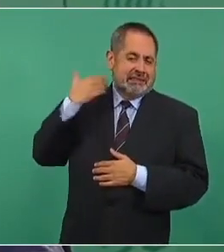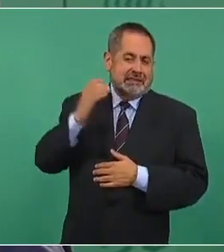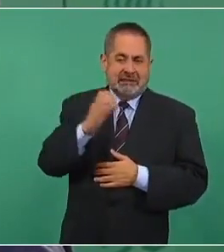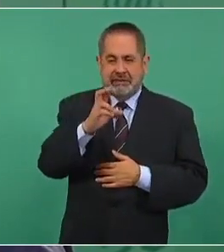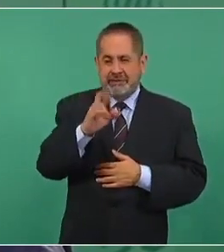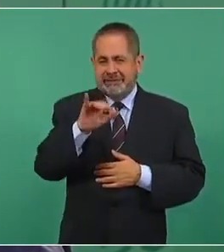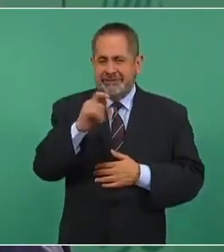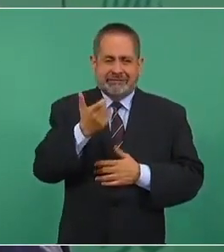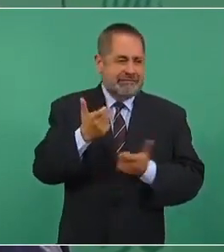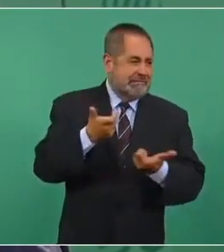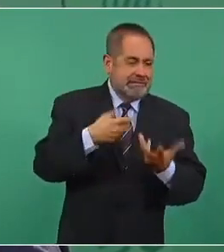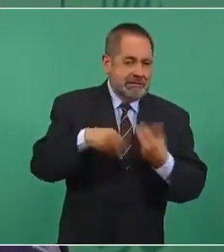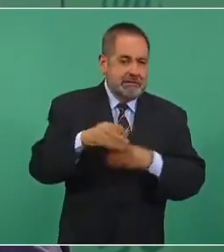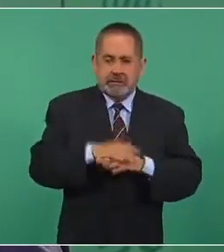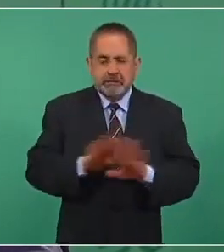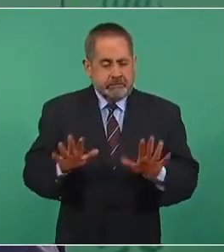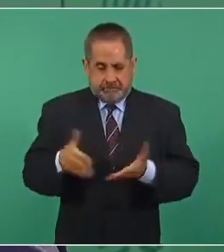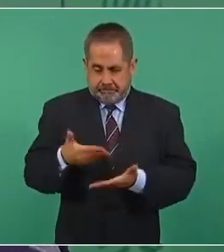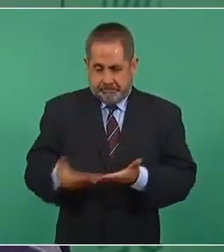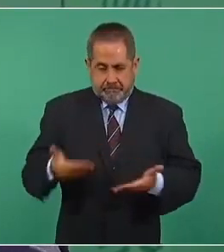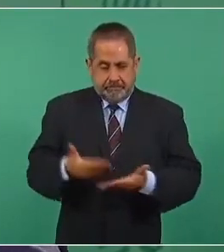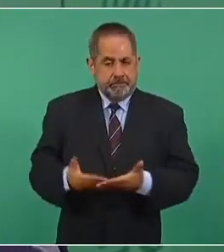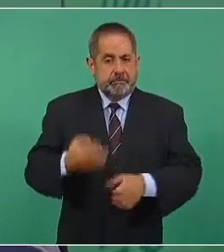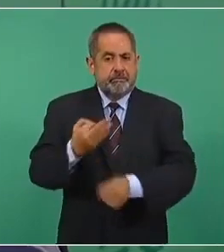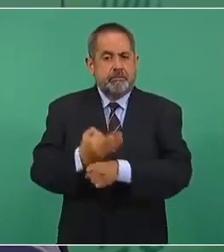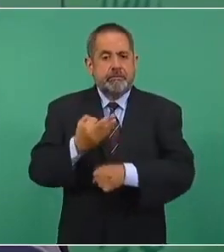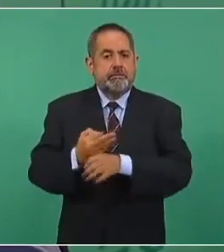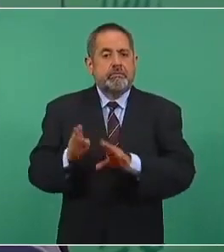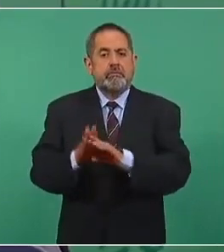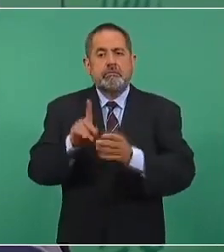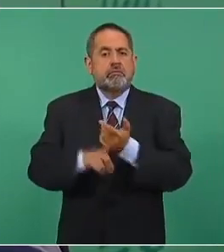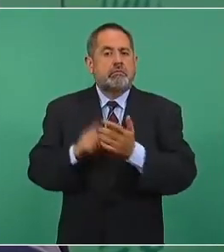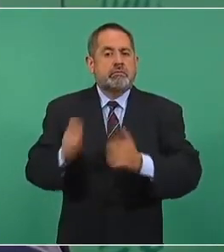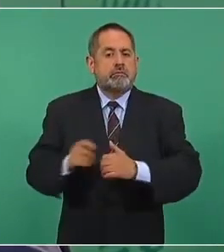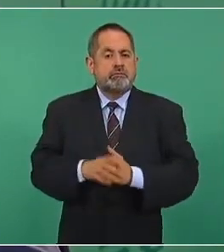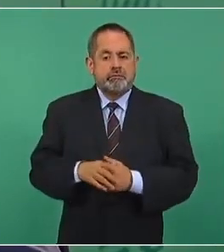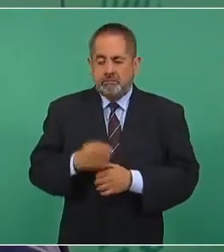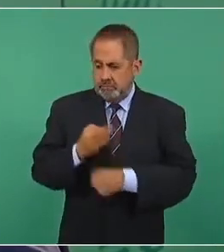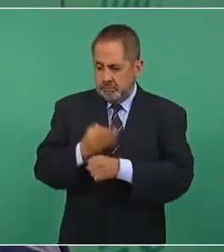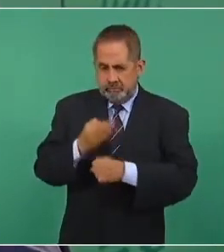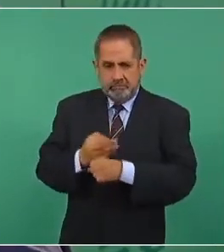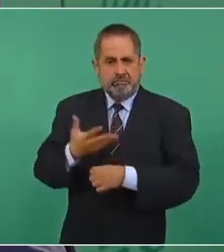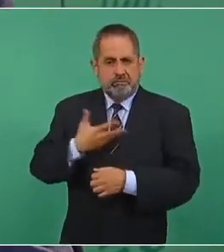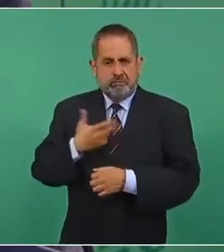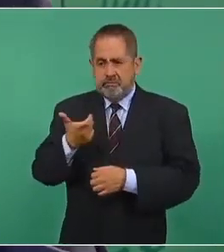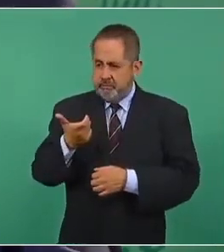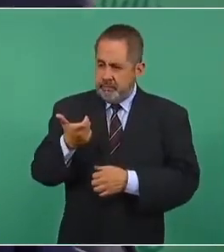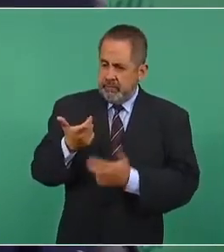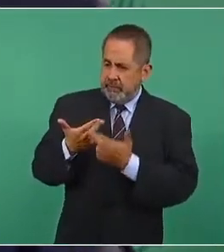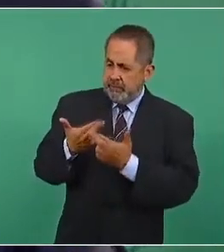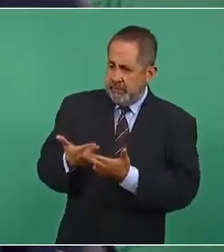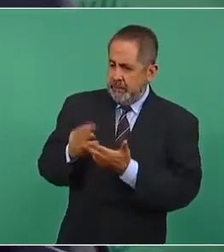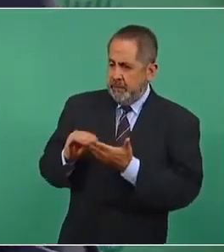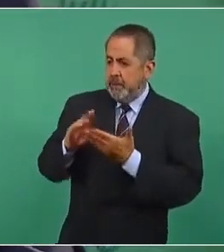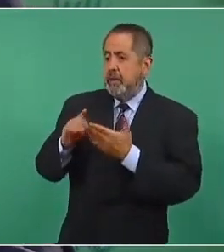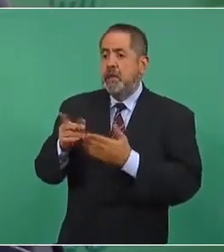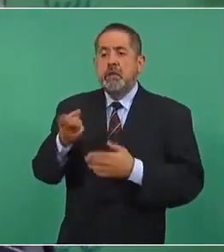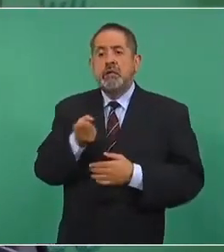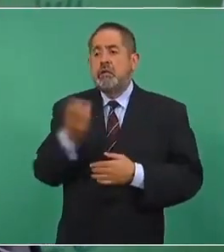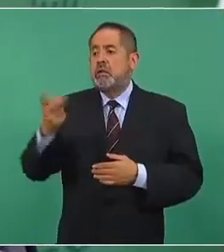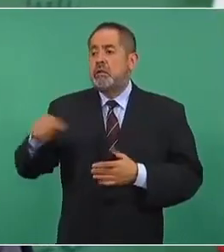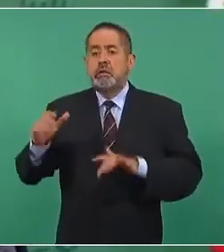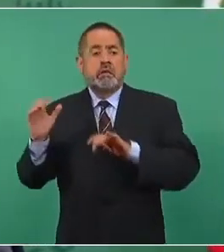ya hoy ya tenemos más empleos